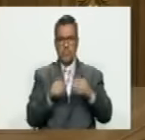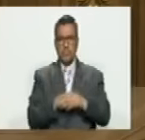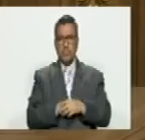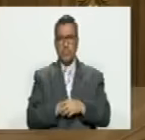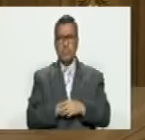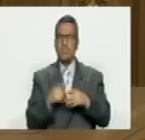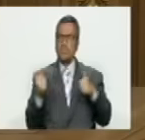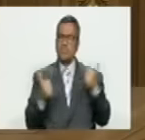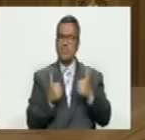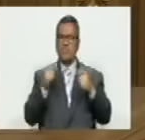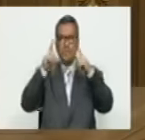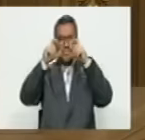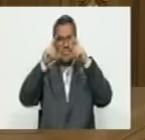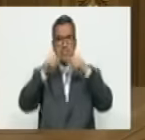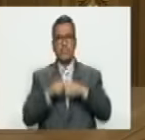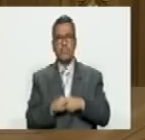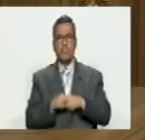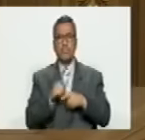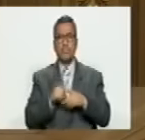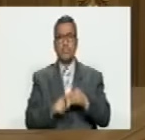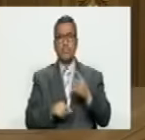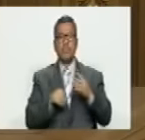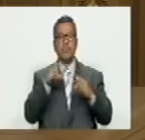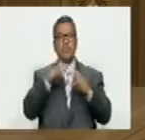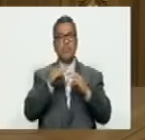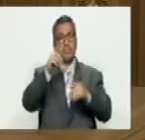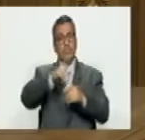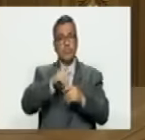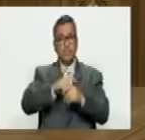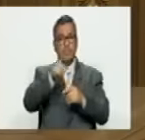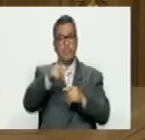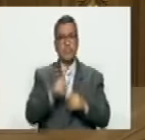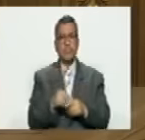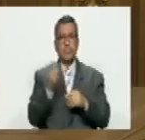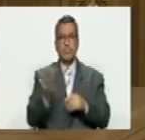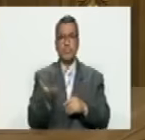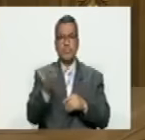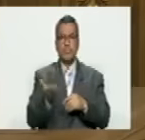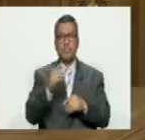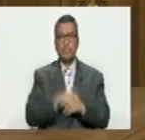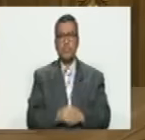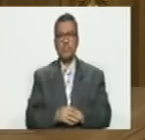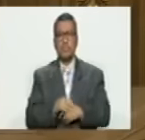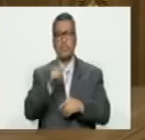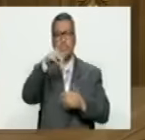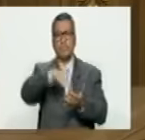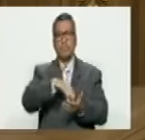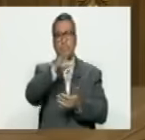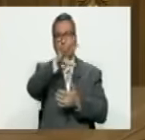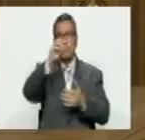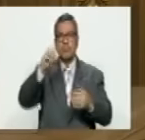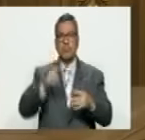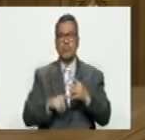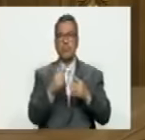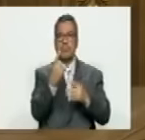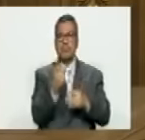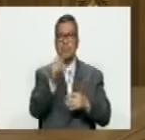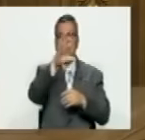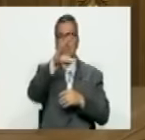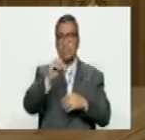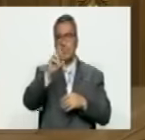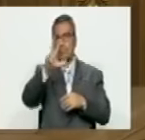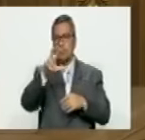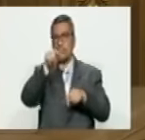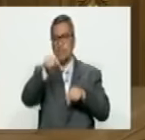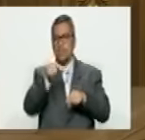de dónde sacaron las fotos los defectos de la data y sobre todo la parte más importante que eran 1500 y le faltaron 503 ellos